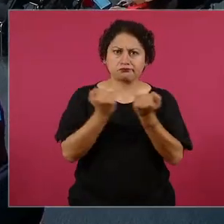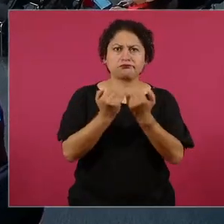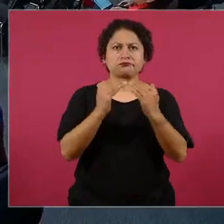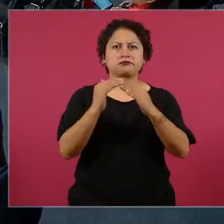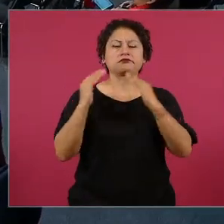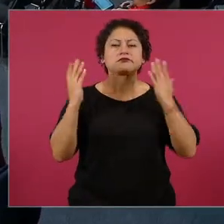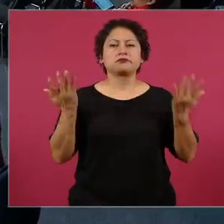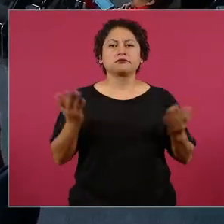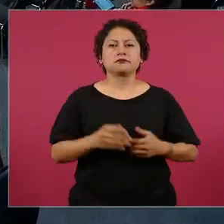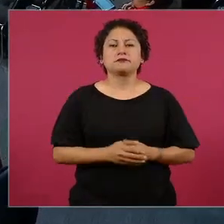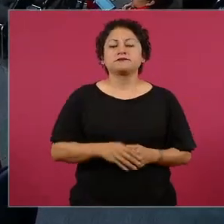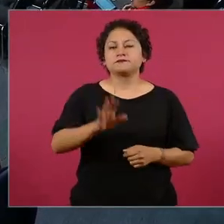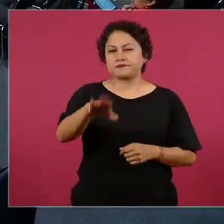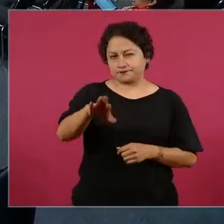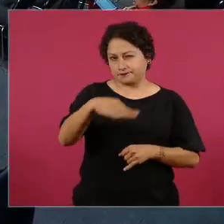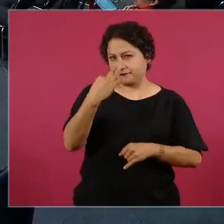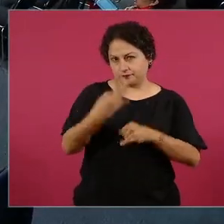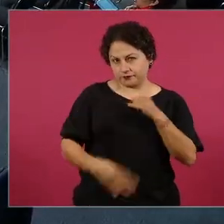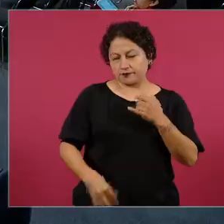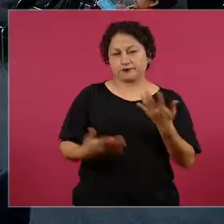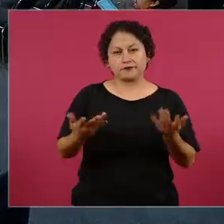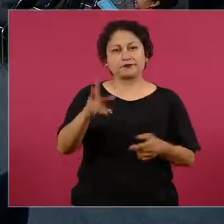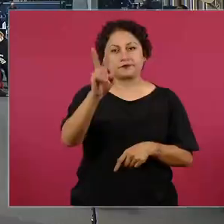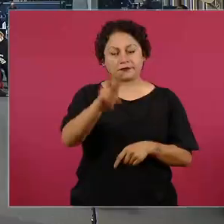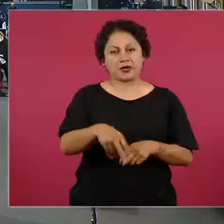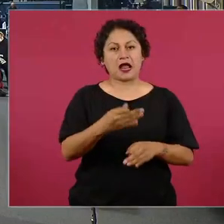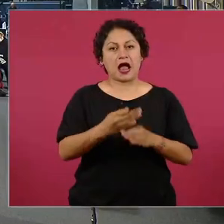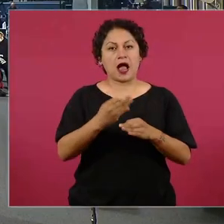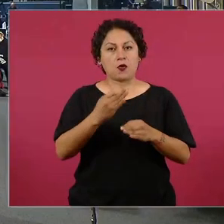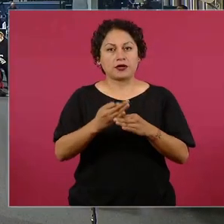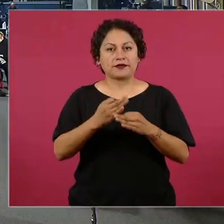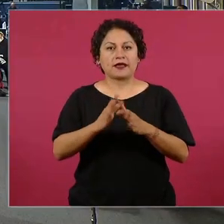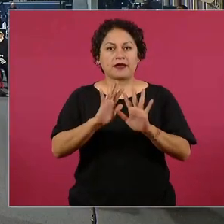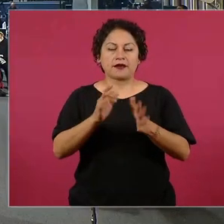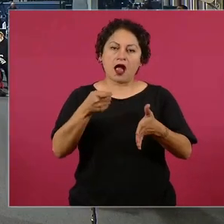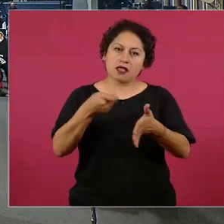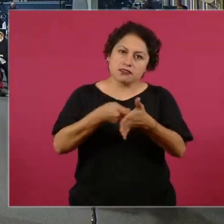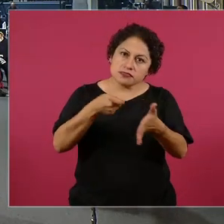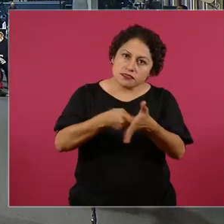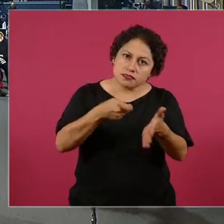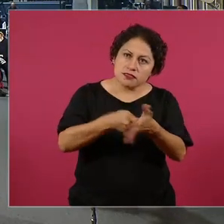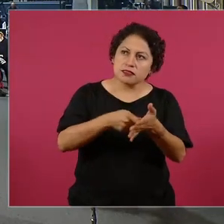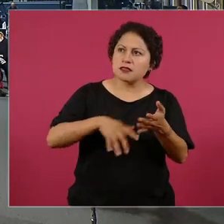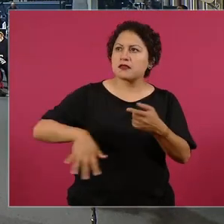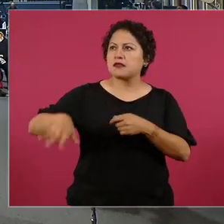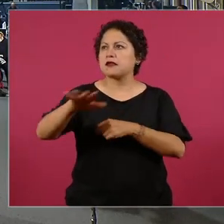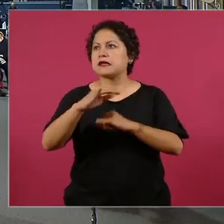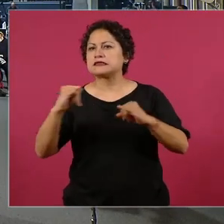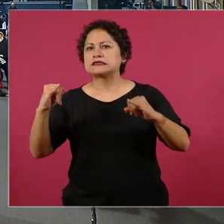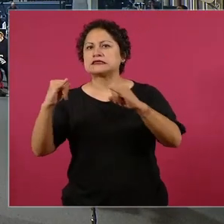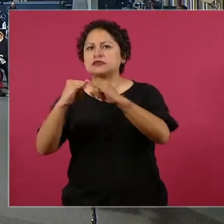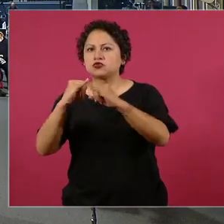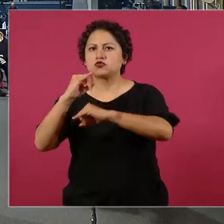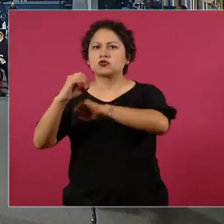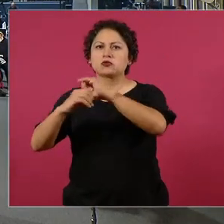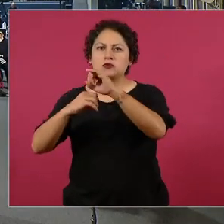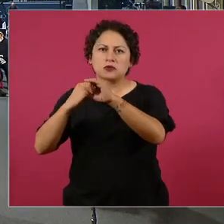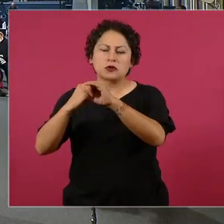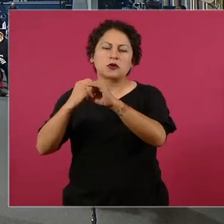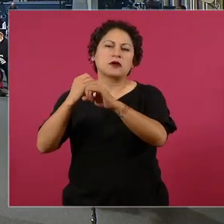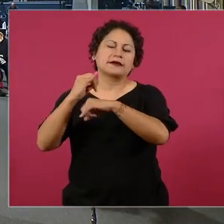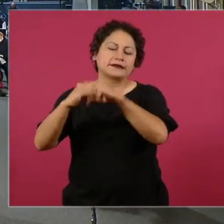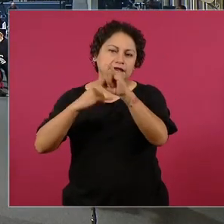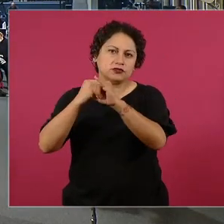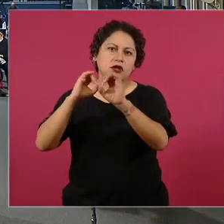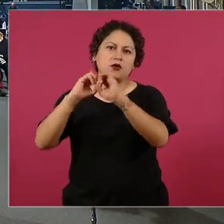pues hay medidas también de presión hay organizaciones que se están pronunciando y mientras avanza precisamente esta reforma judicial